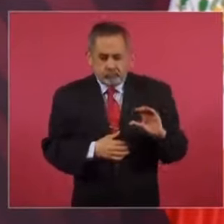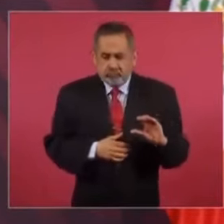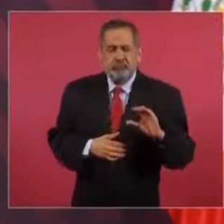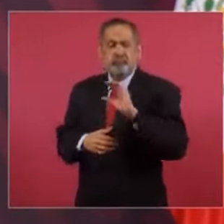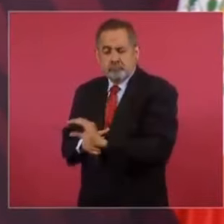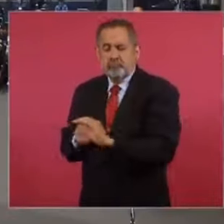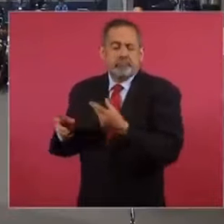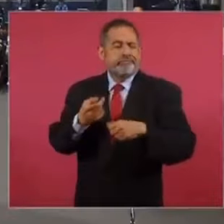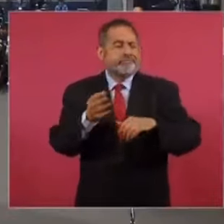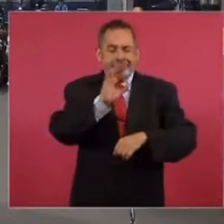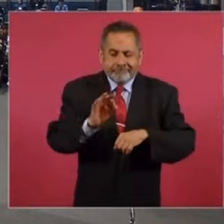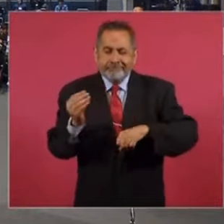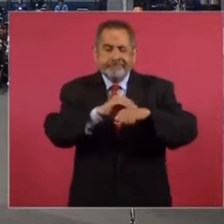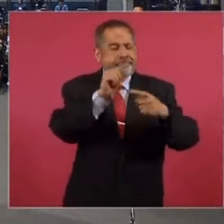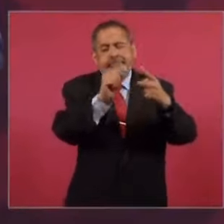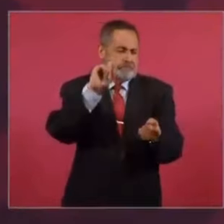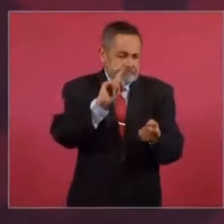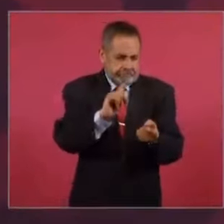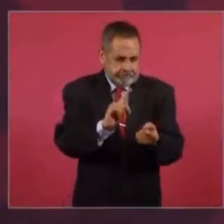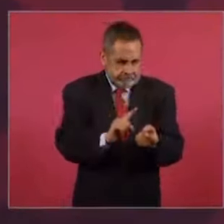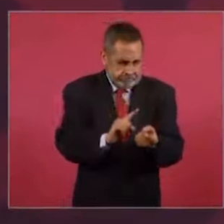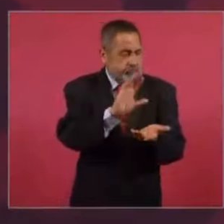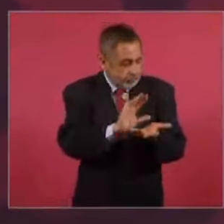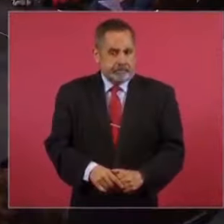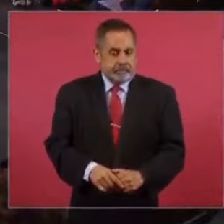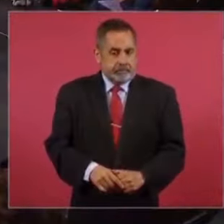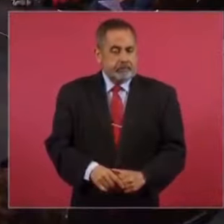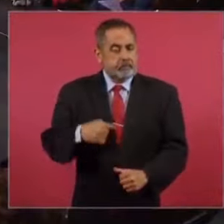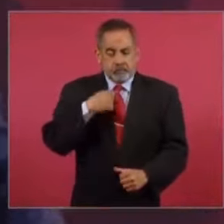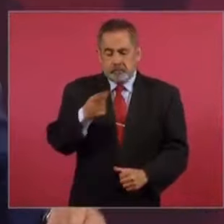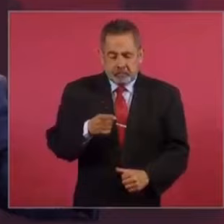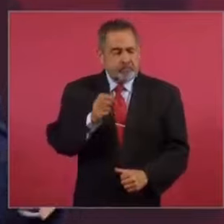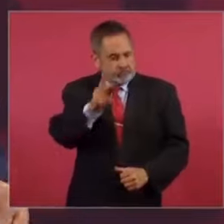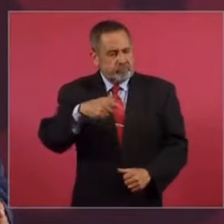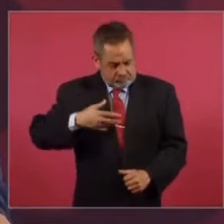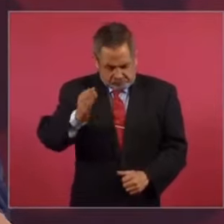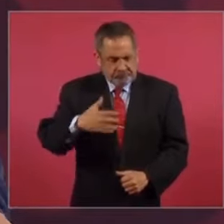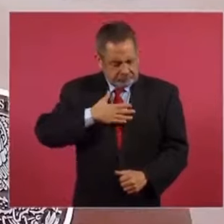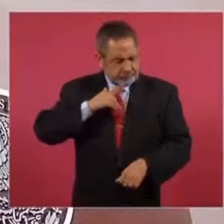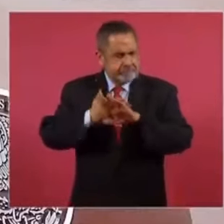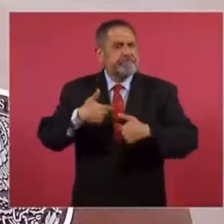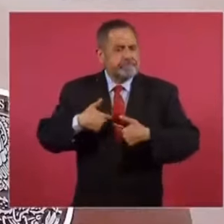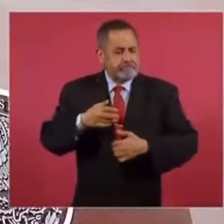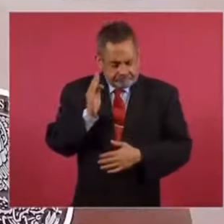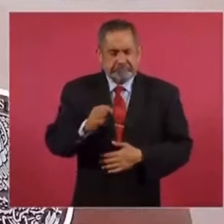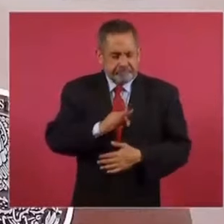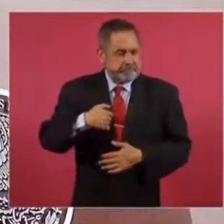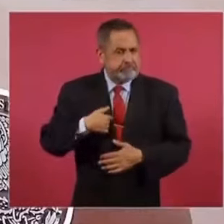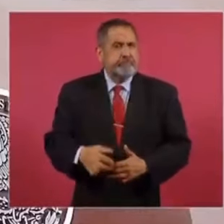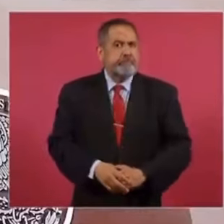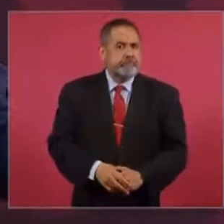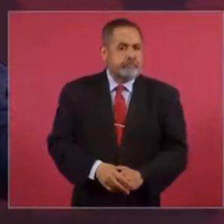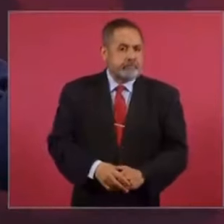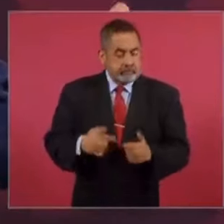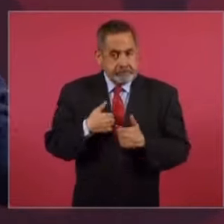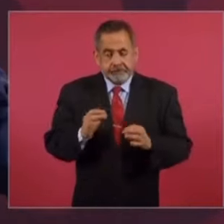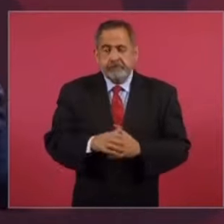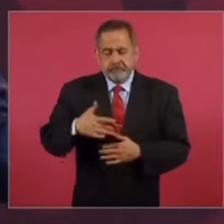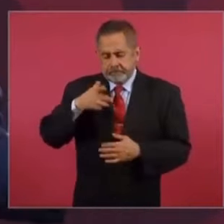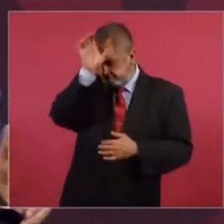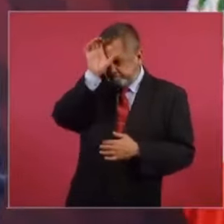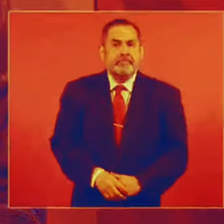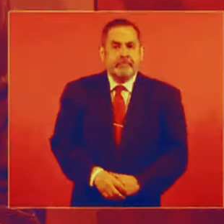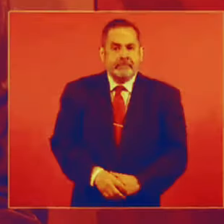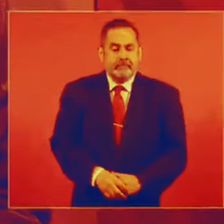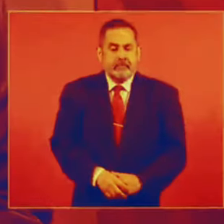de que estos recargos y esto y esto se podía quitar. Yo dije, lo asumo. Me canso, canso. Porque tengo mi